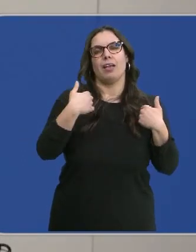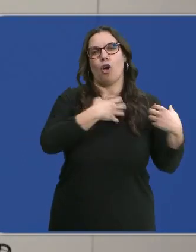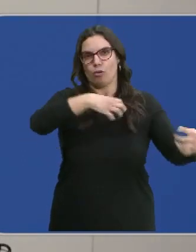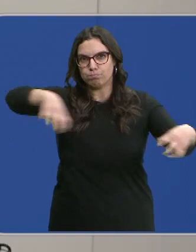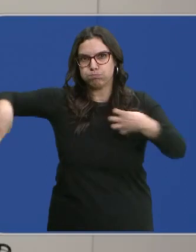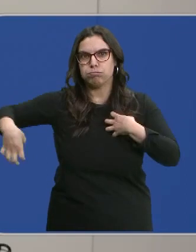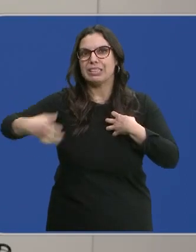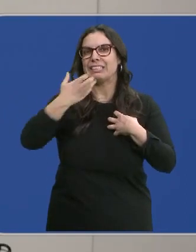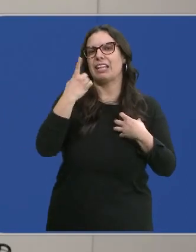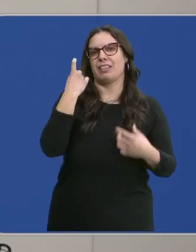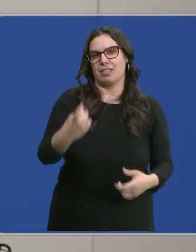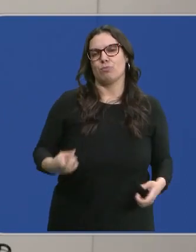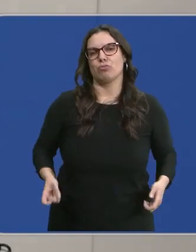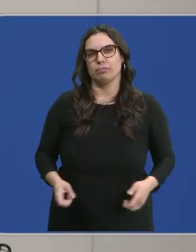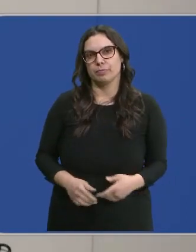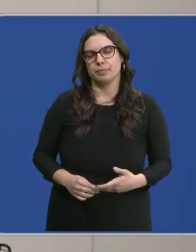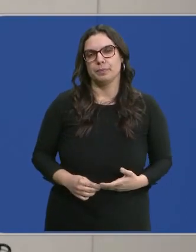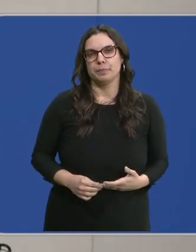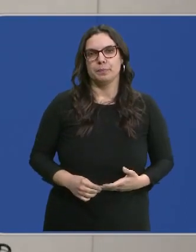a lo largo de nuestra vida lo necesitamos.